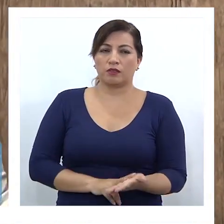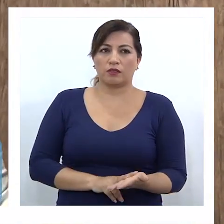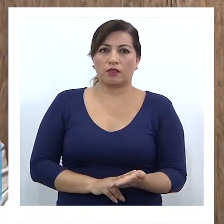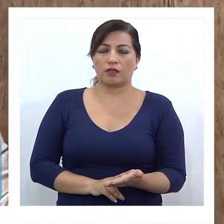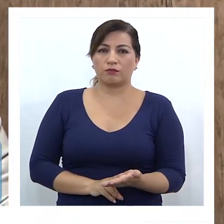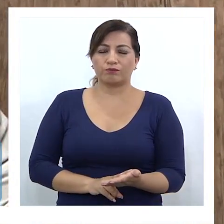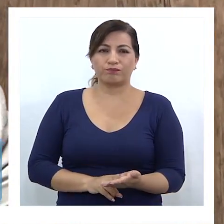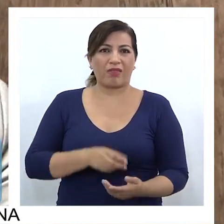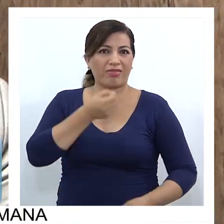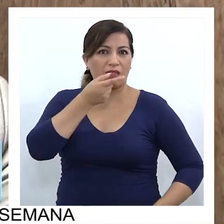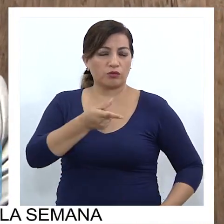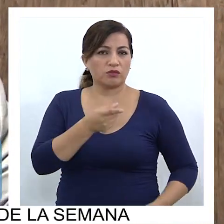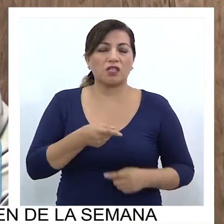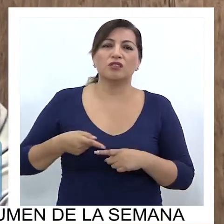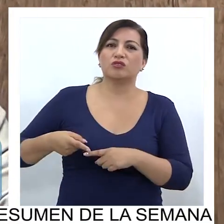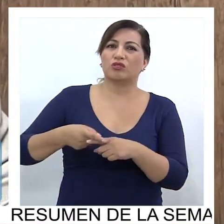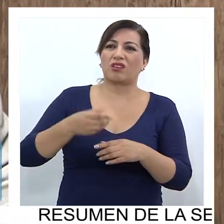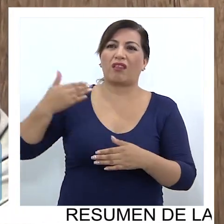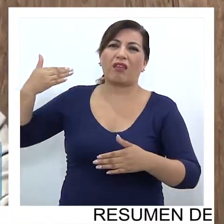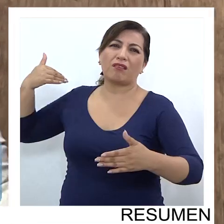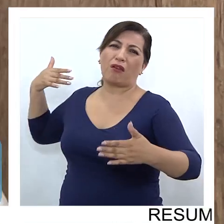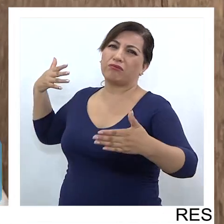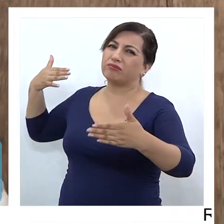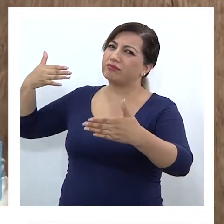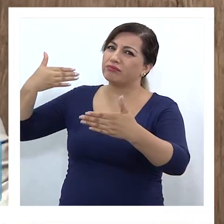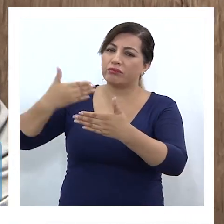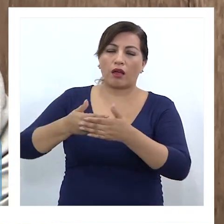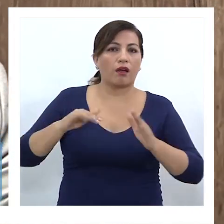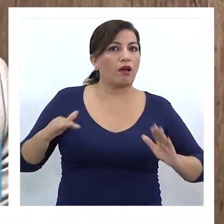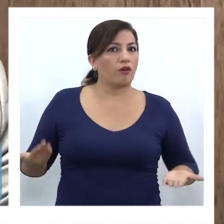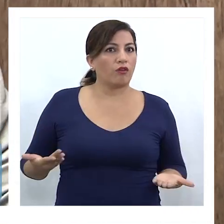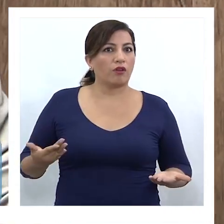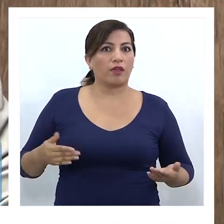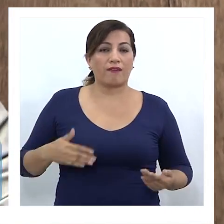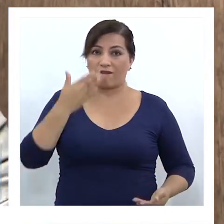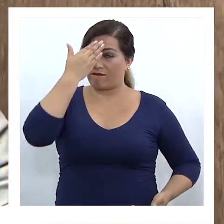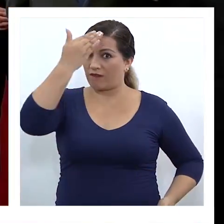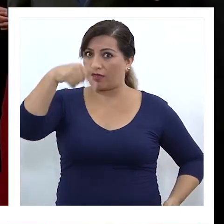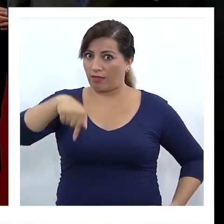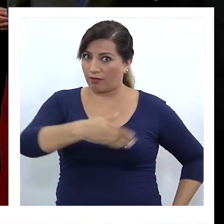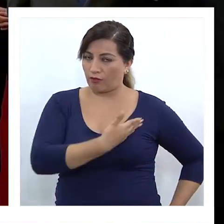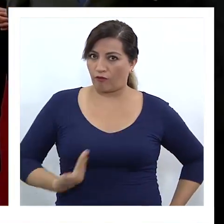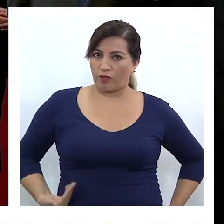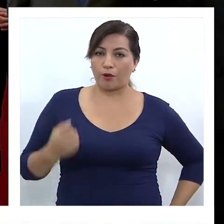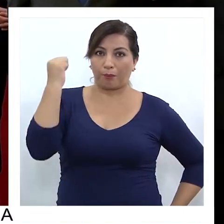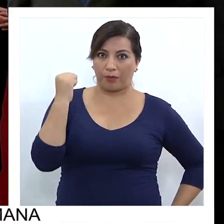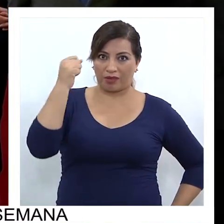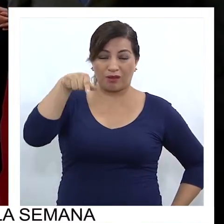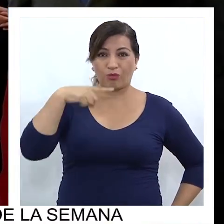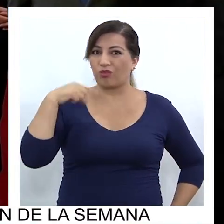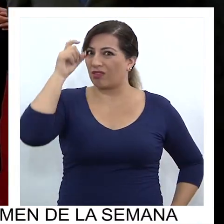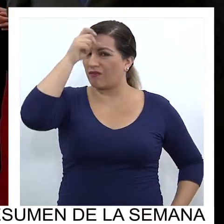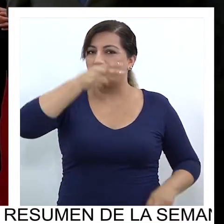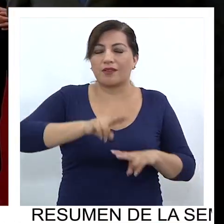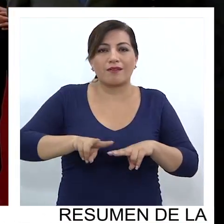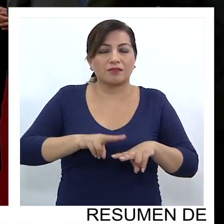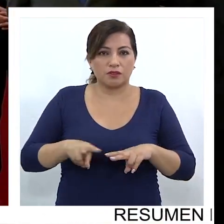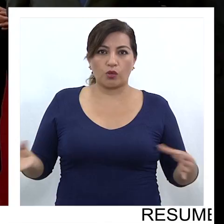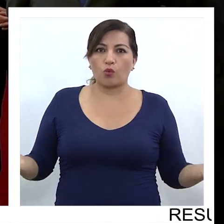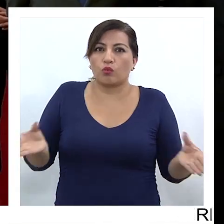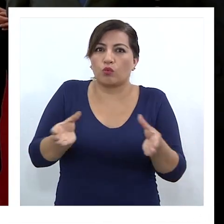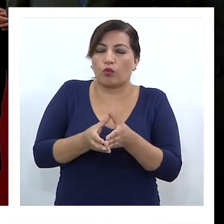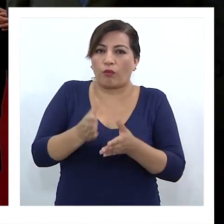demandas sociales que se vienen arrastrando desde hace mucho tiempo y que ha tenido que enfrentar este gobierno. Lo difícil que es armar un